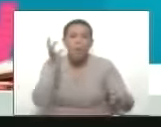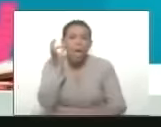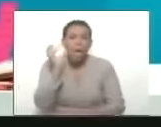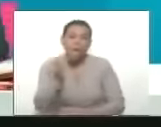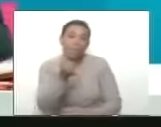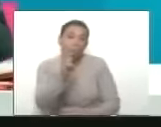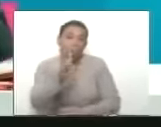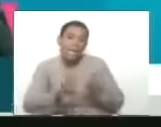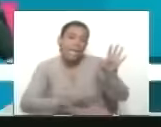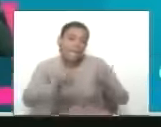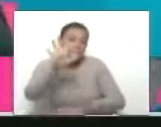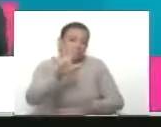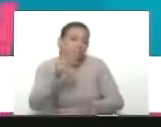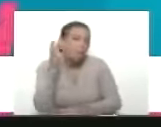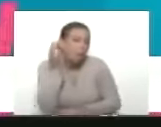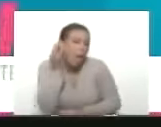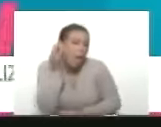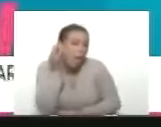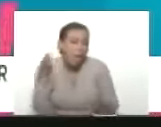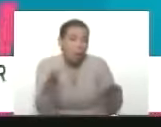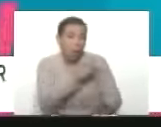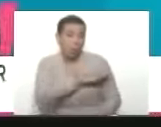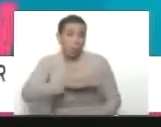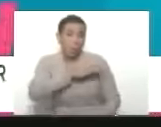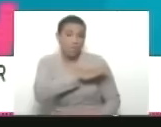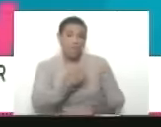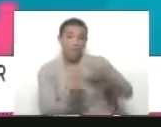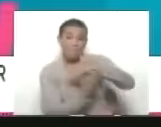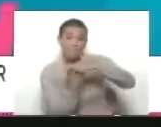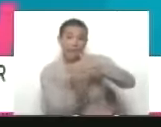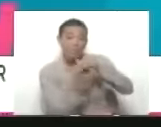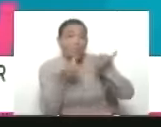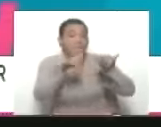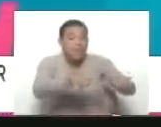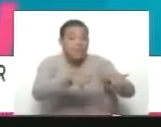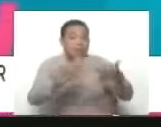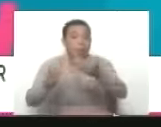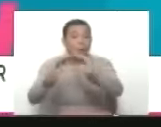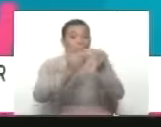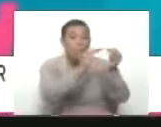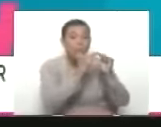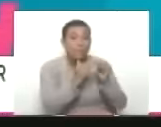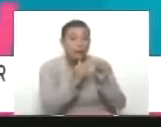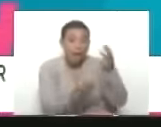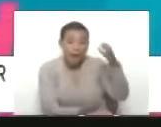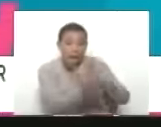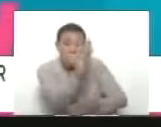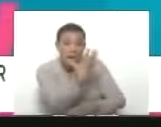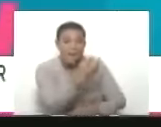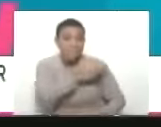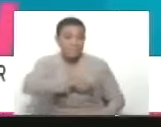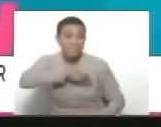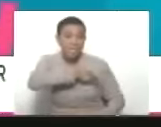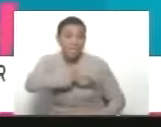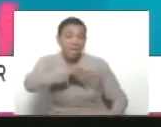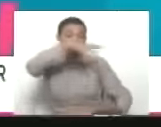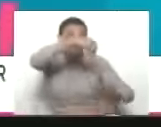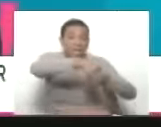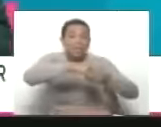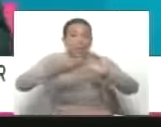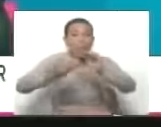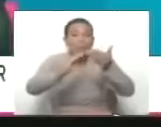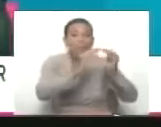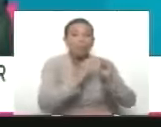ser 12 15 está bien un comité de base ustedes organizan un comité de base de la gran misión Venezuela mujer